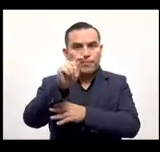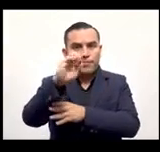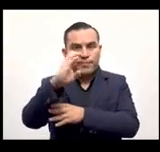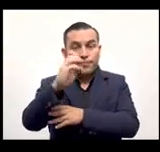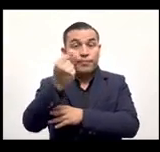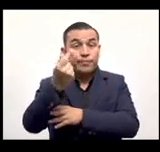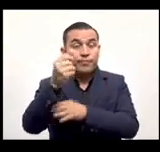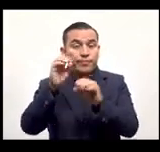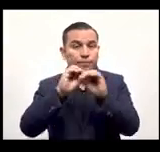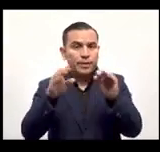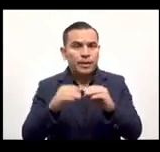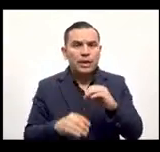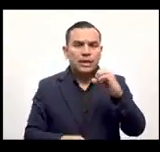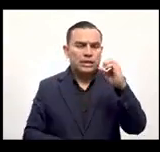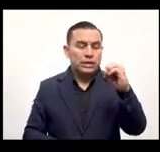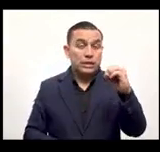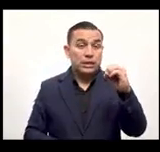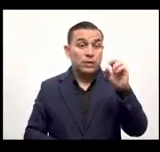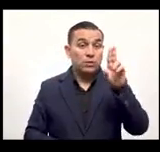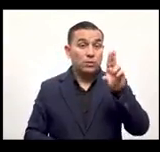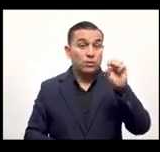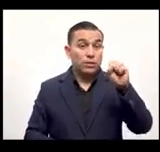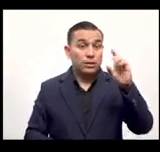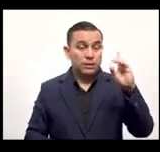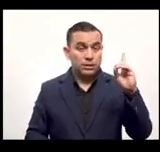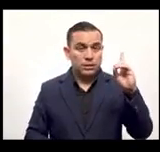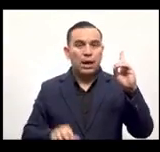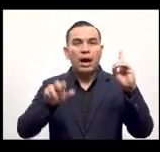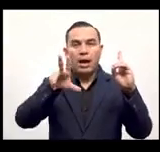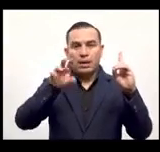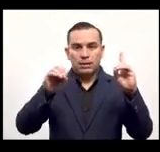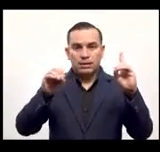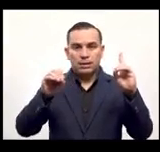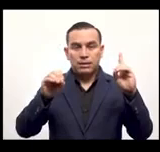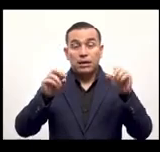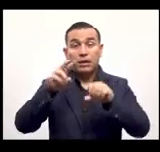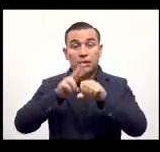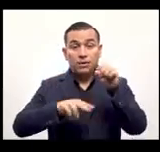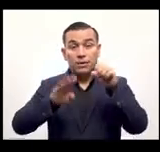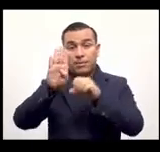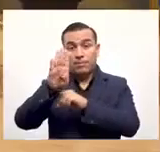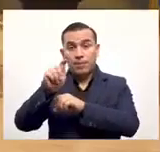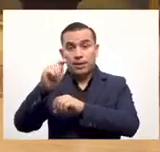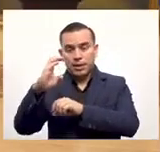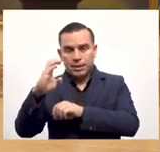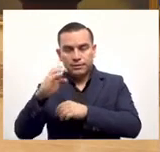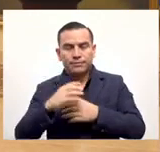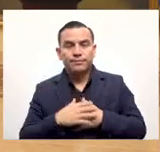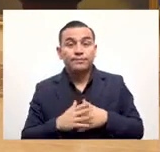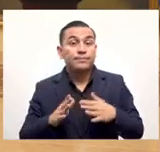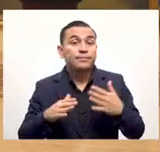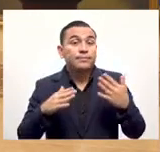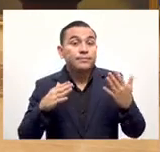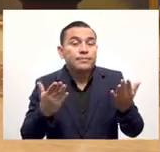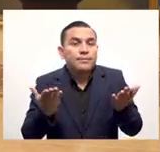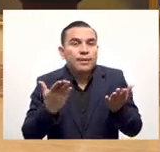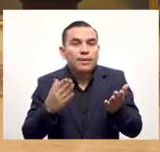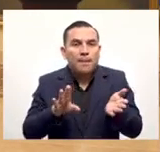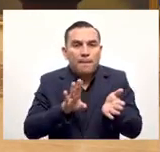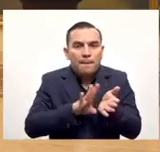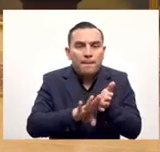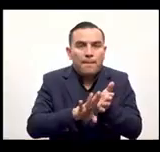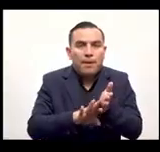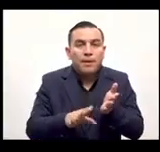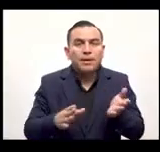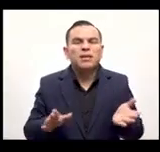30 dólares en bitcoin tiene 0 dólares y tiene 30 dólares en bitcoin que le dio el gobierno pero él va a